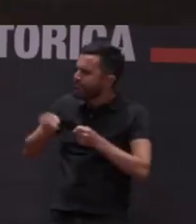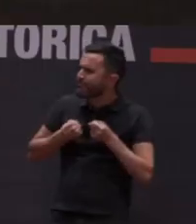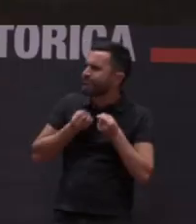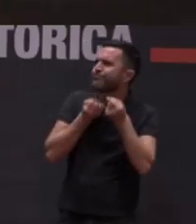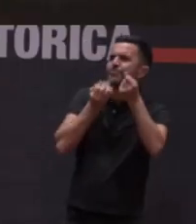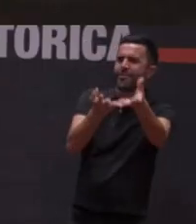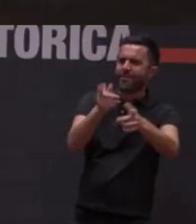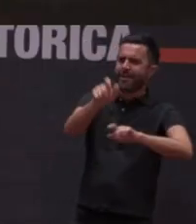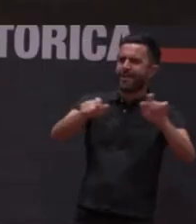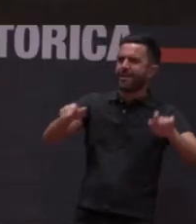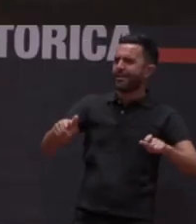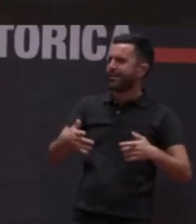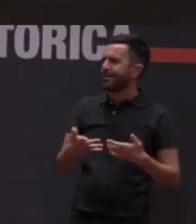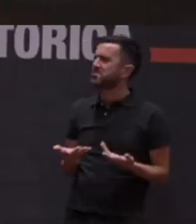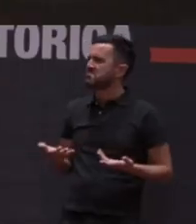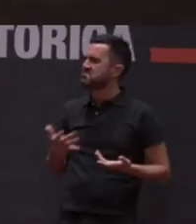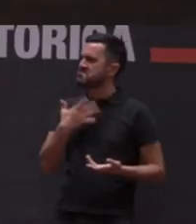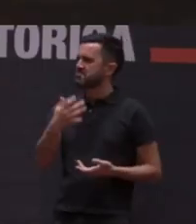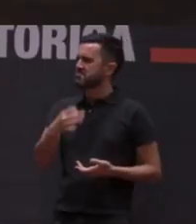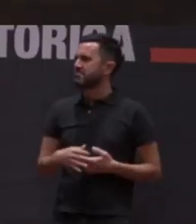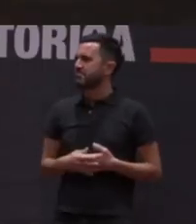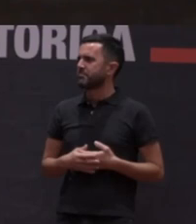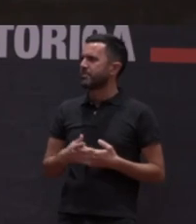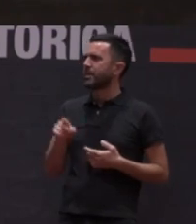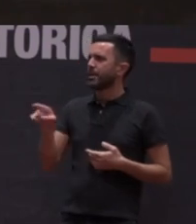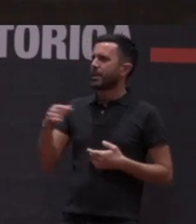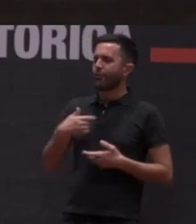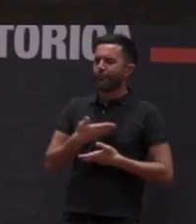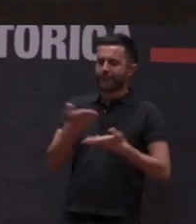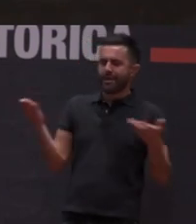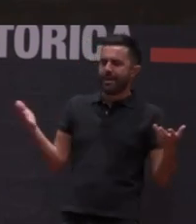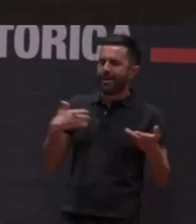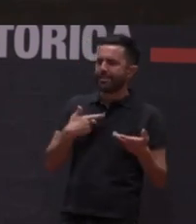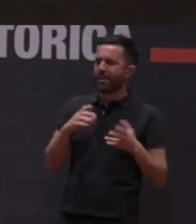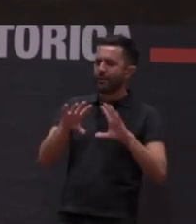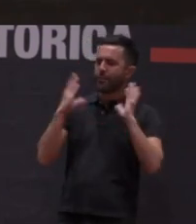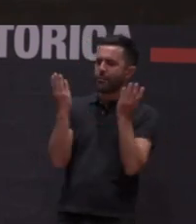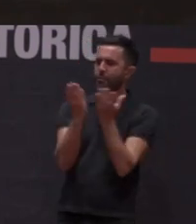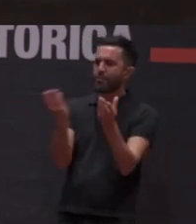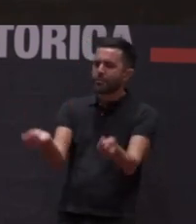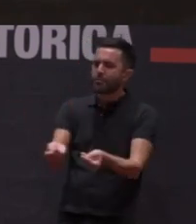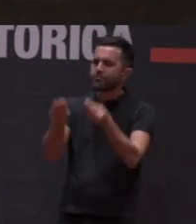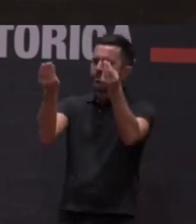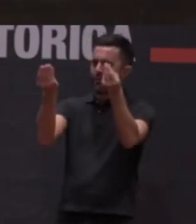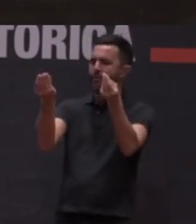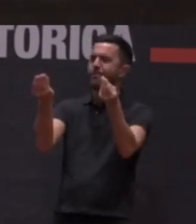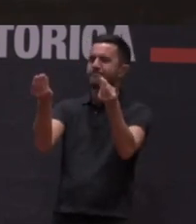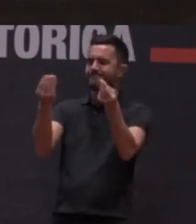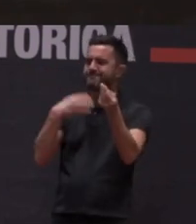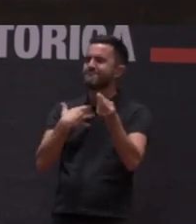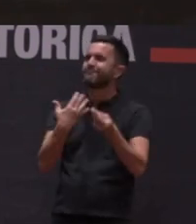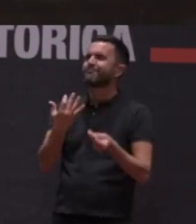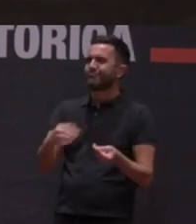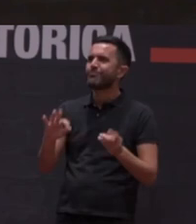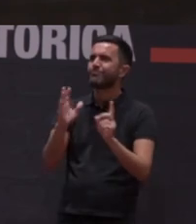Él siempre decía que tenía confianza, en que un mundo mejor era posible. Y por eso,